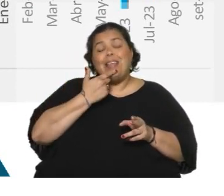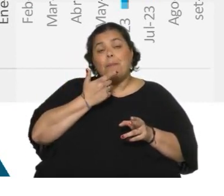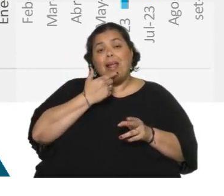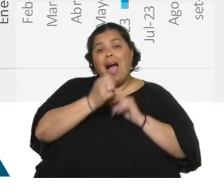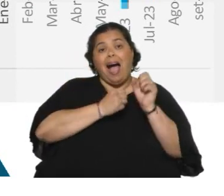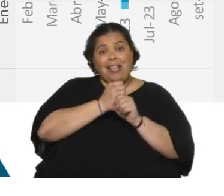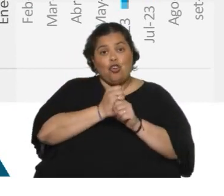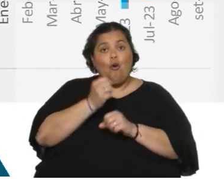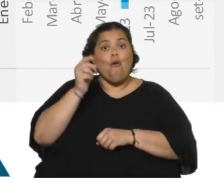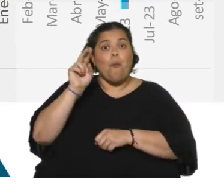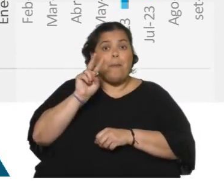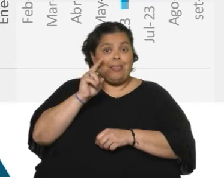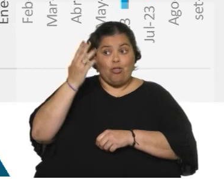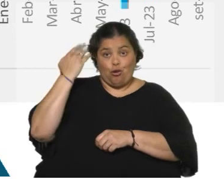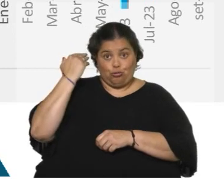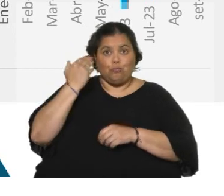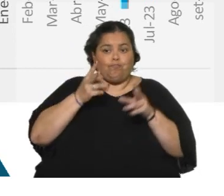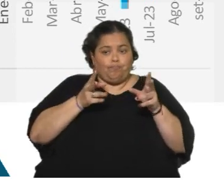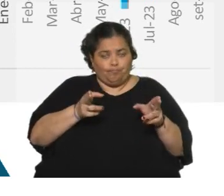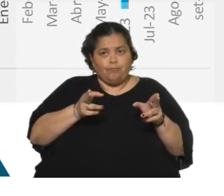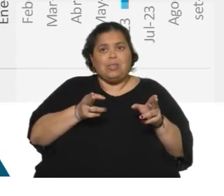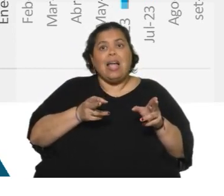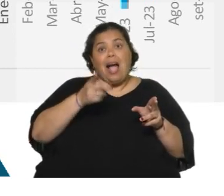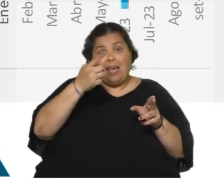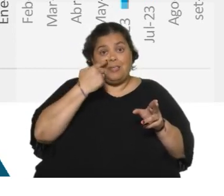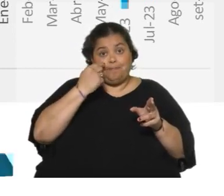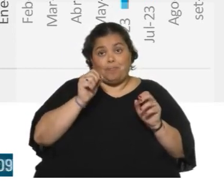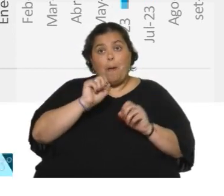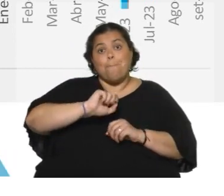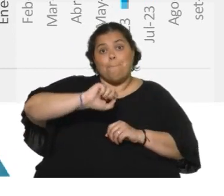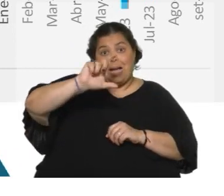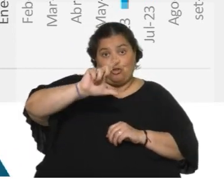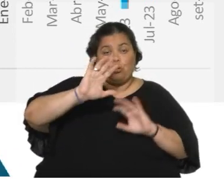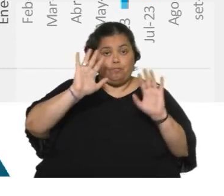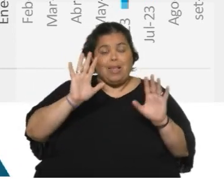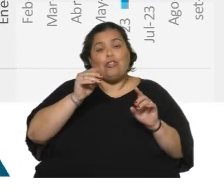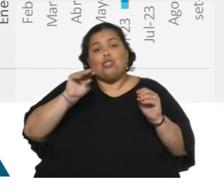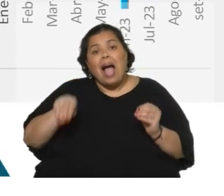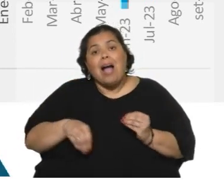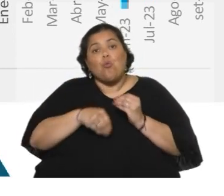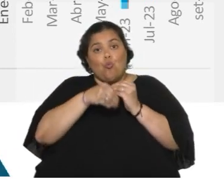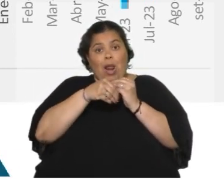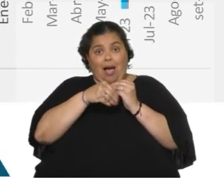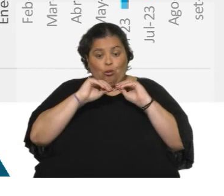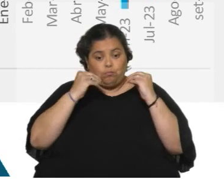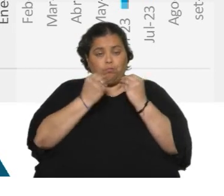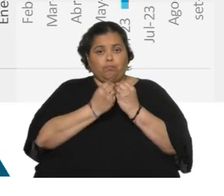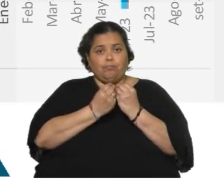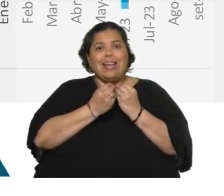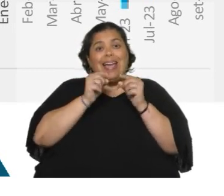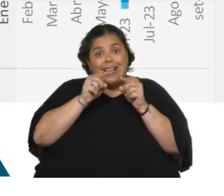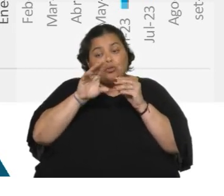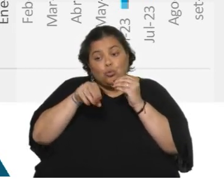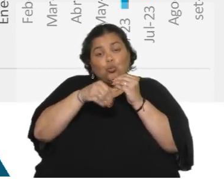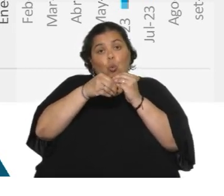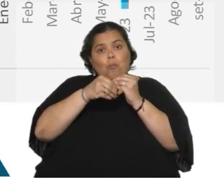como se ve en la gráfica, fue algo mayor. Por tanto, en el acumulado, colabora con una nueva reducción.